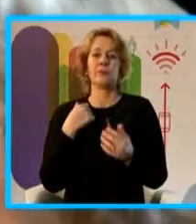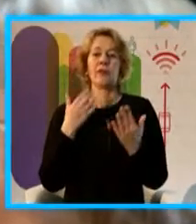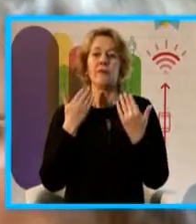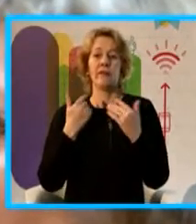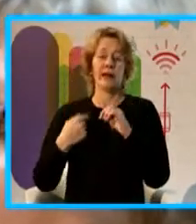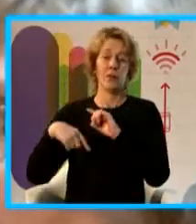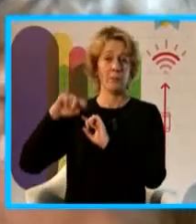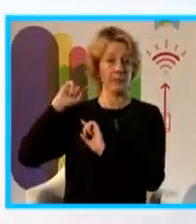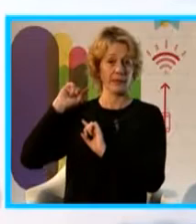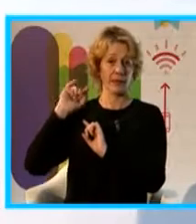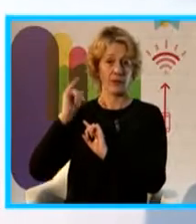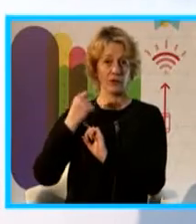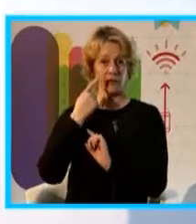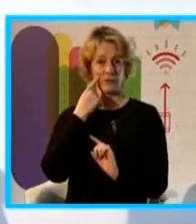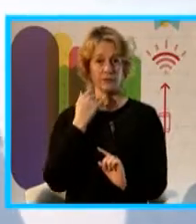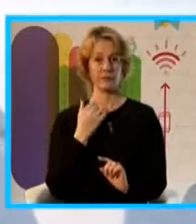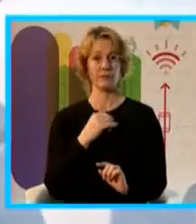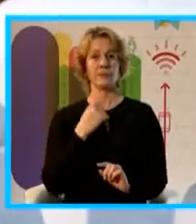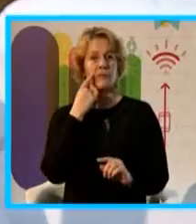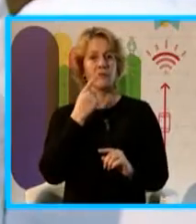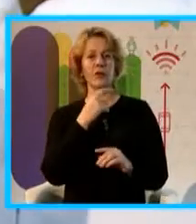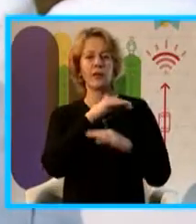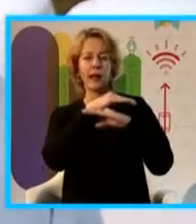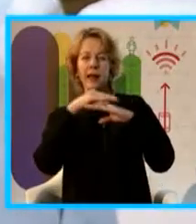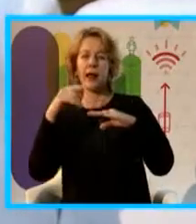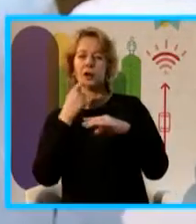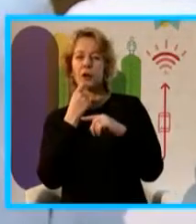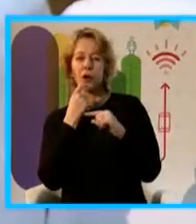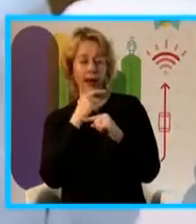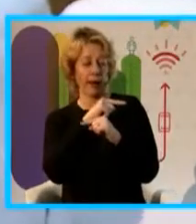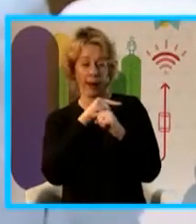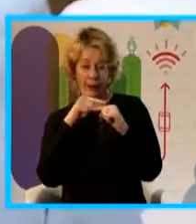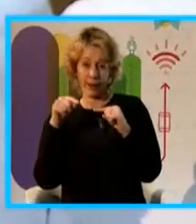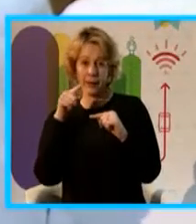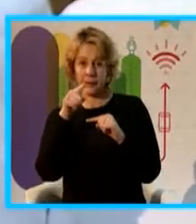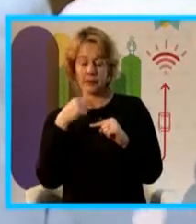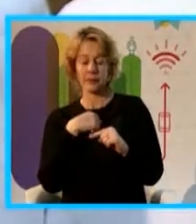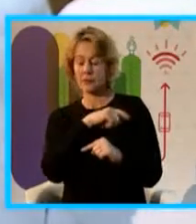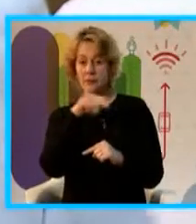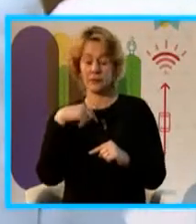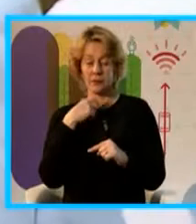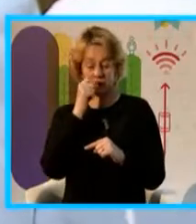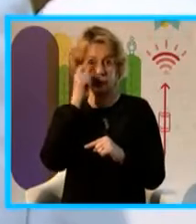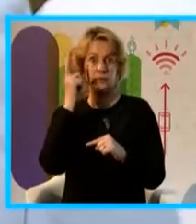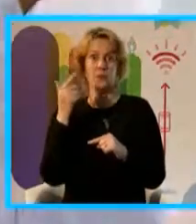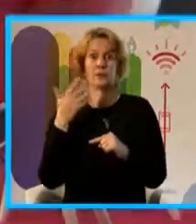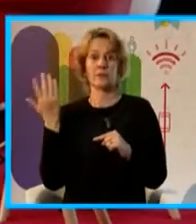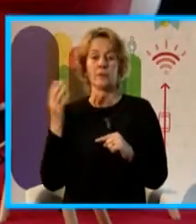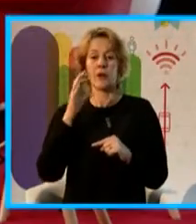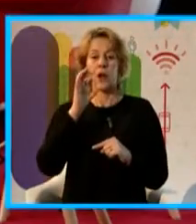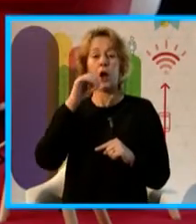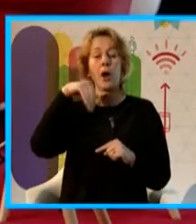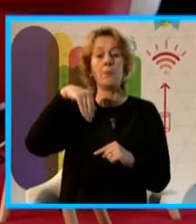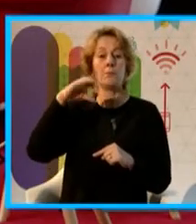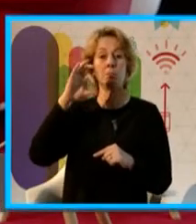pasado, para gran sorpresa nuestra, ¿vieron esa línea roja que está ahí muy marcada? Esa línea roja es lo que dice la Organización Mundial de la